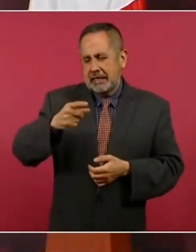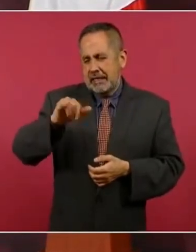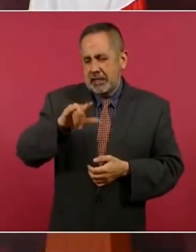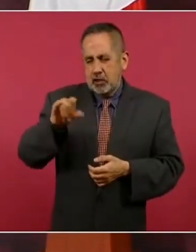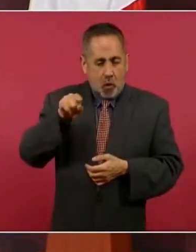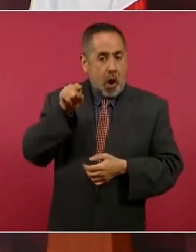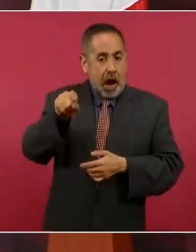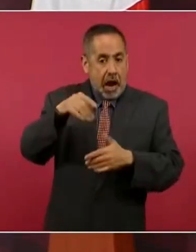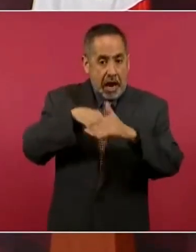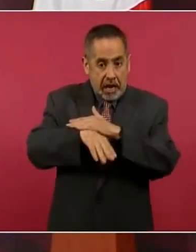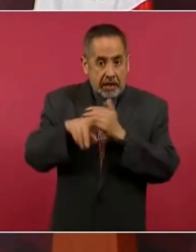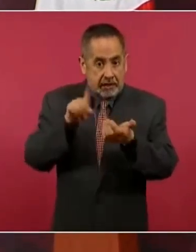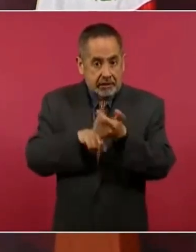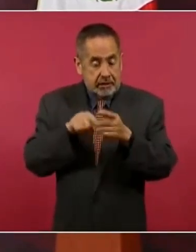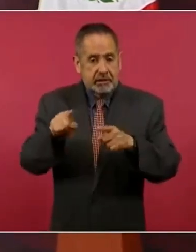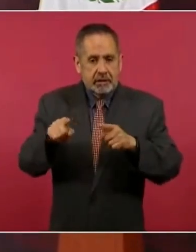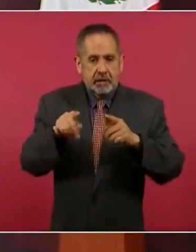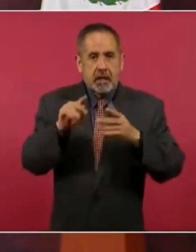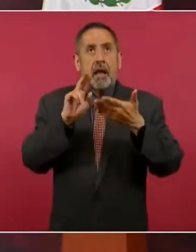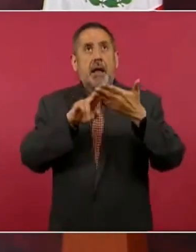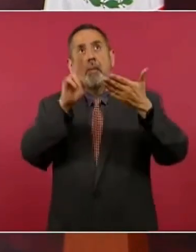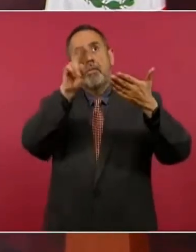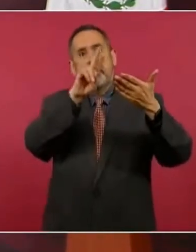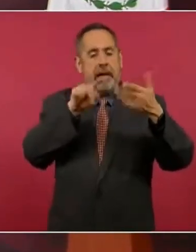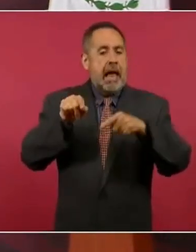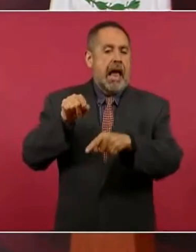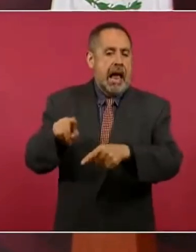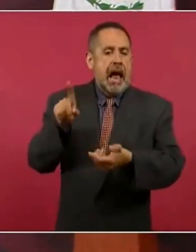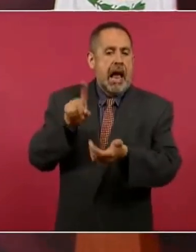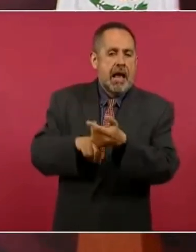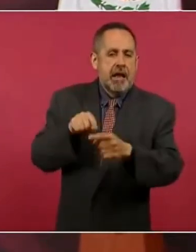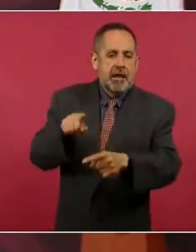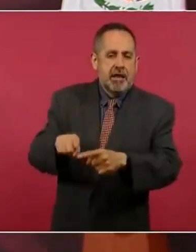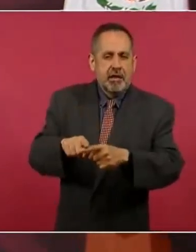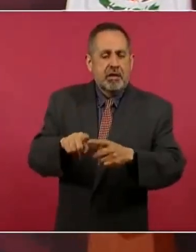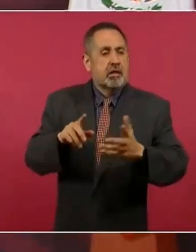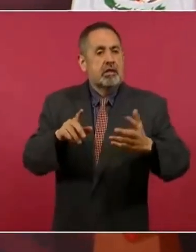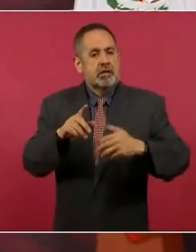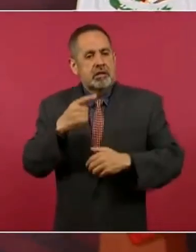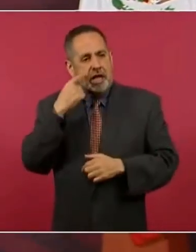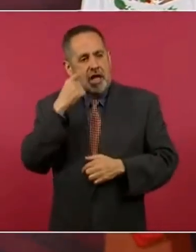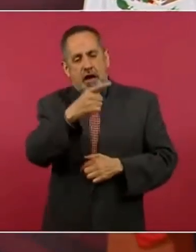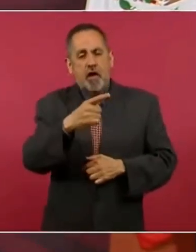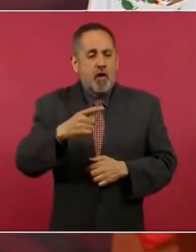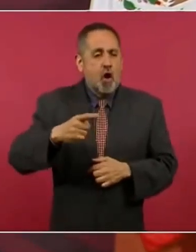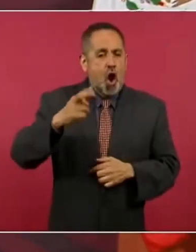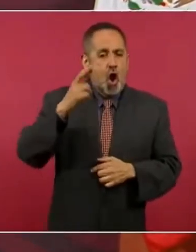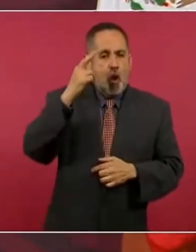donde pintaba a porfirio como gigante